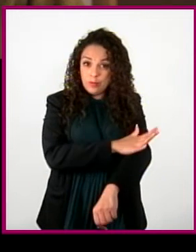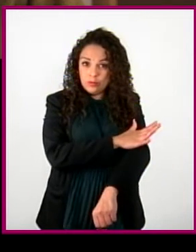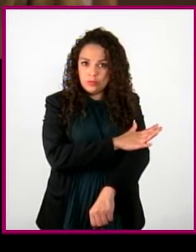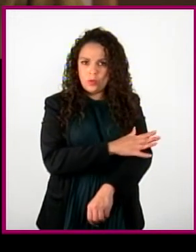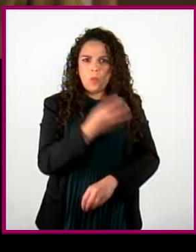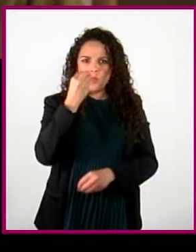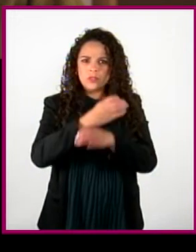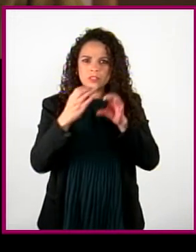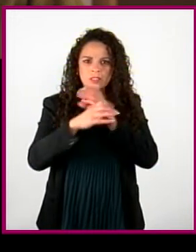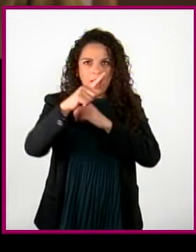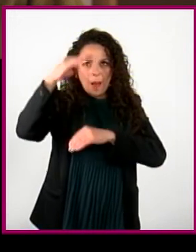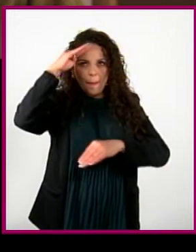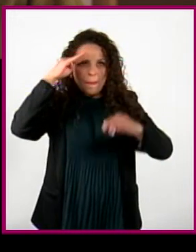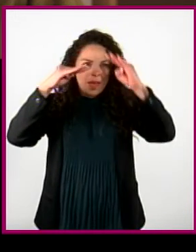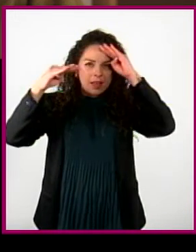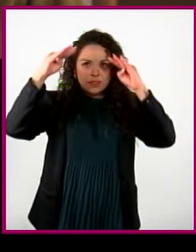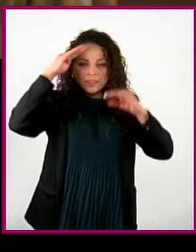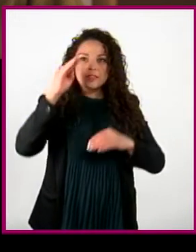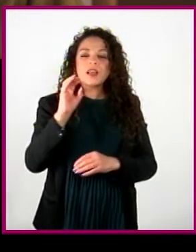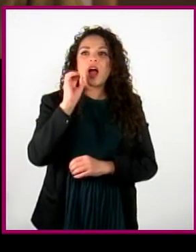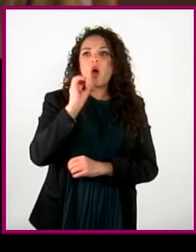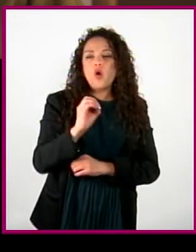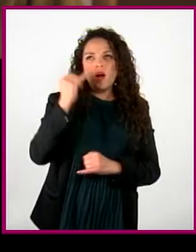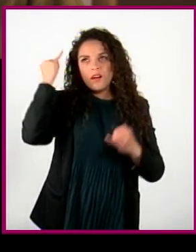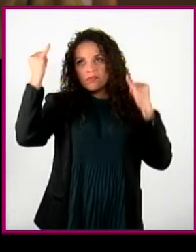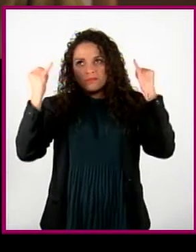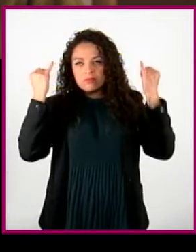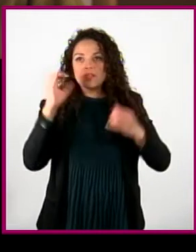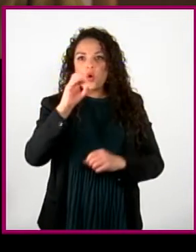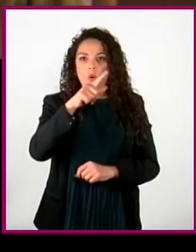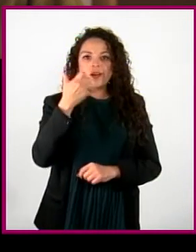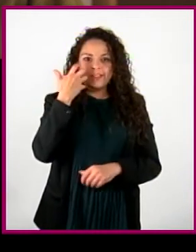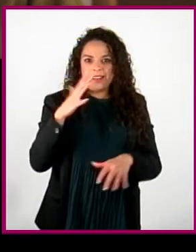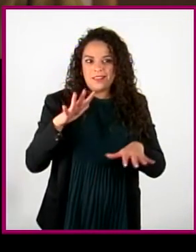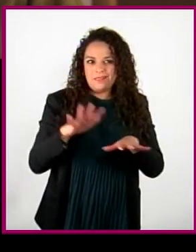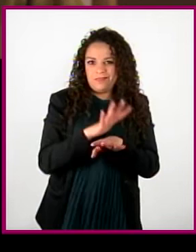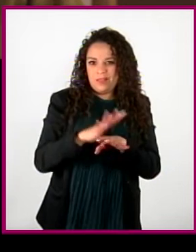pensamientos, juicios o intentos por modificar?